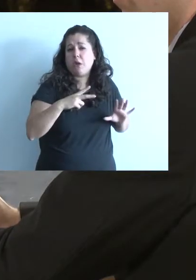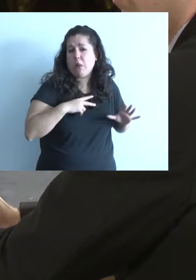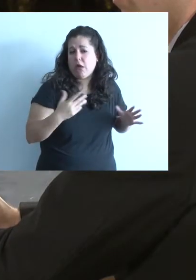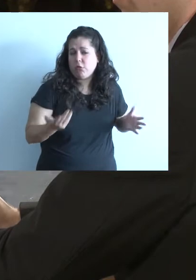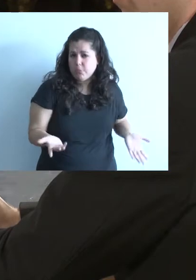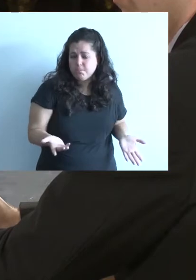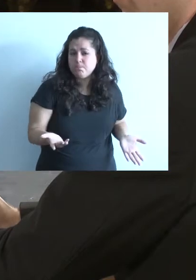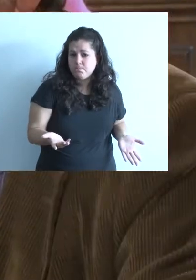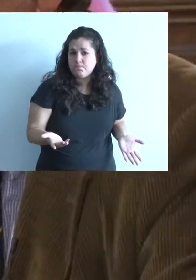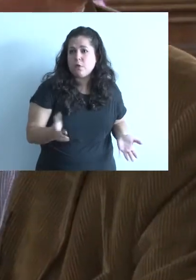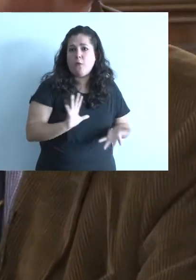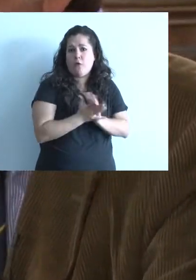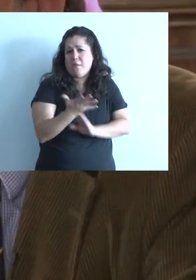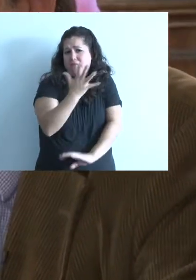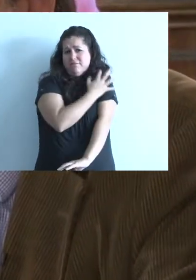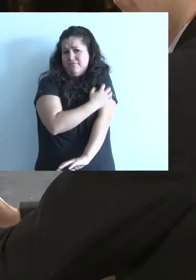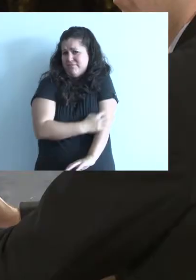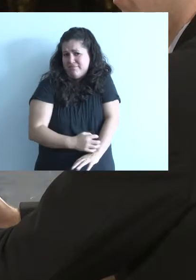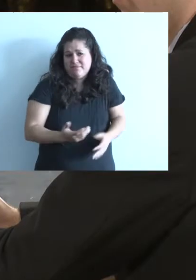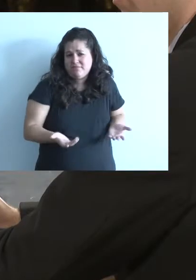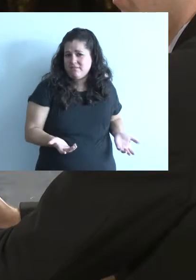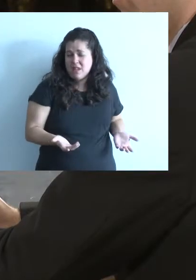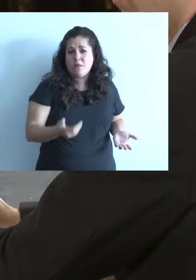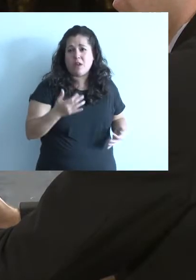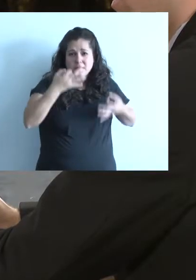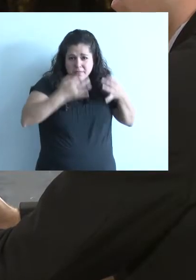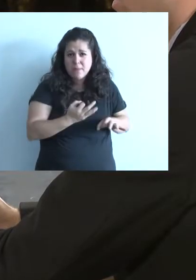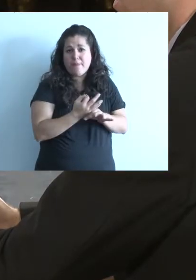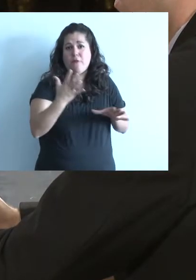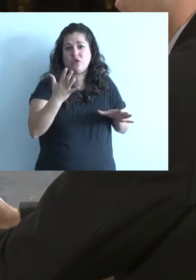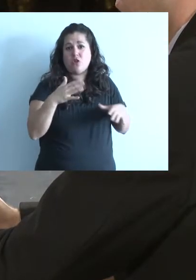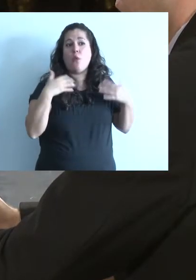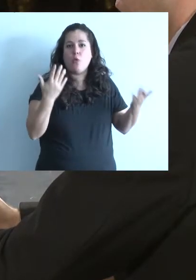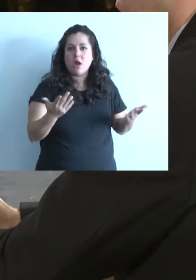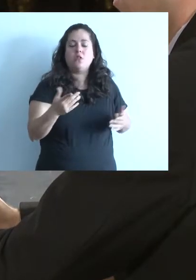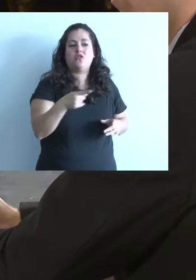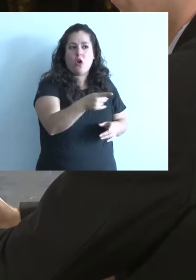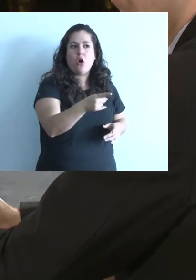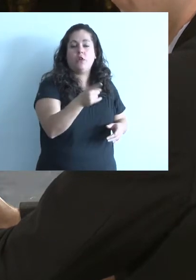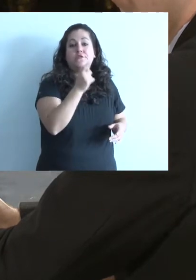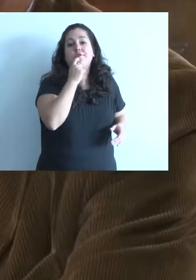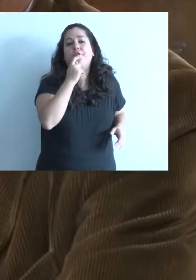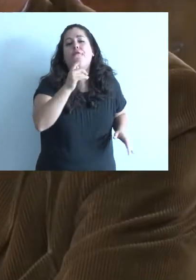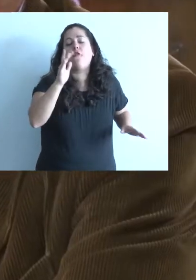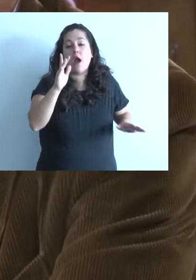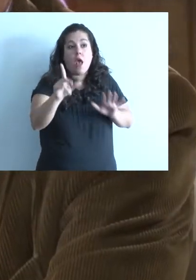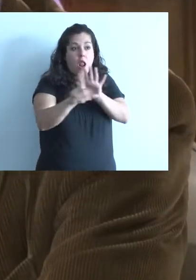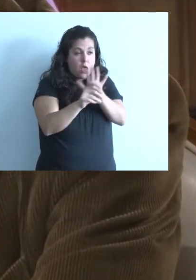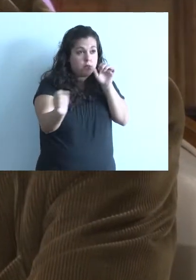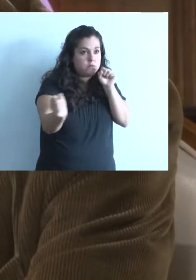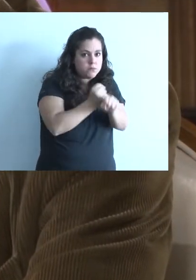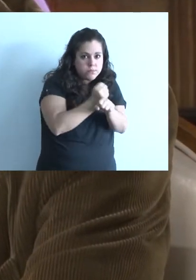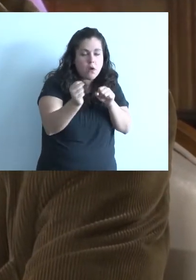tiene otros mecanismos, yo diría, precarios para lo que es su profesión y por lo tanto los que en una primera